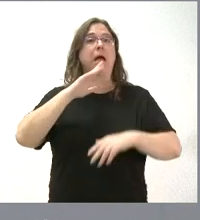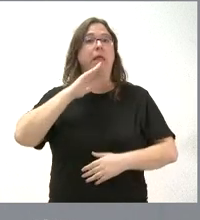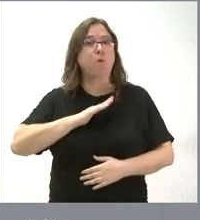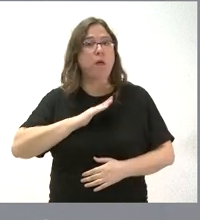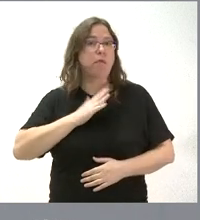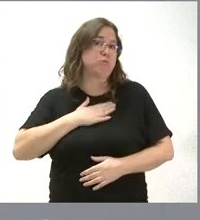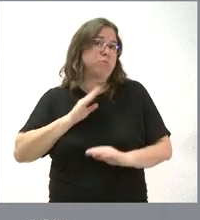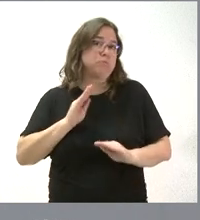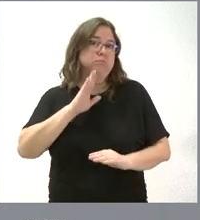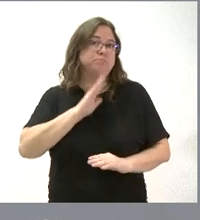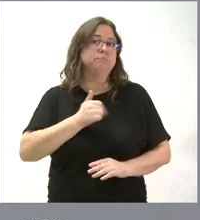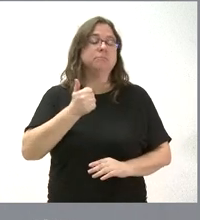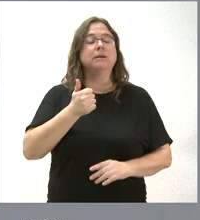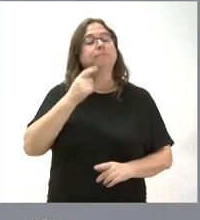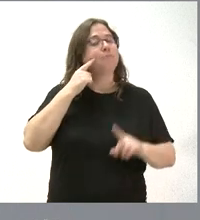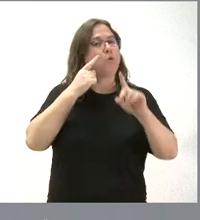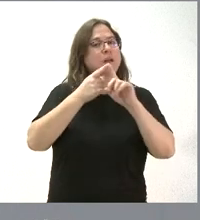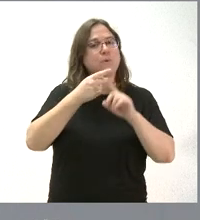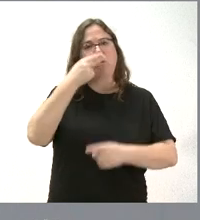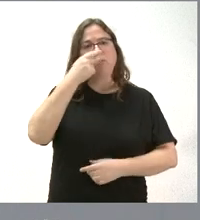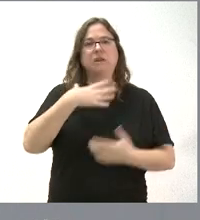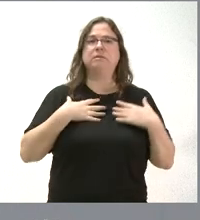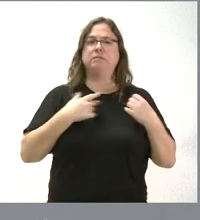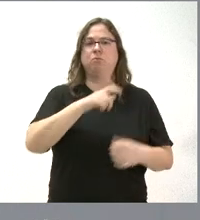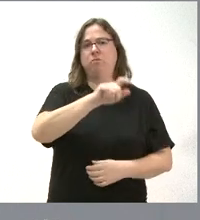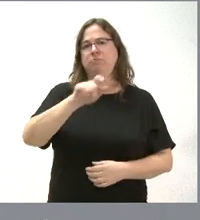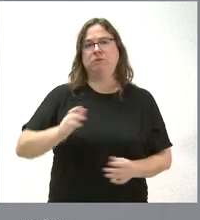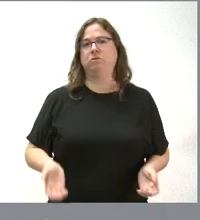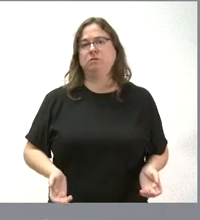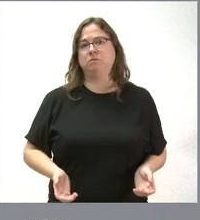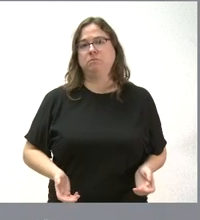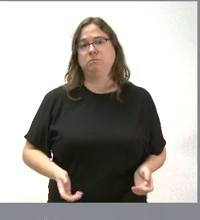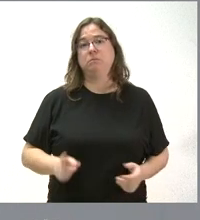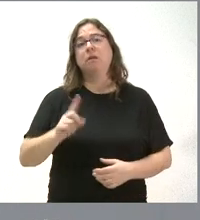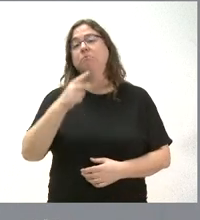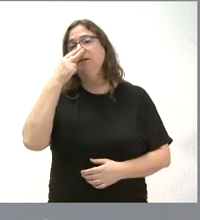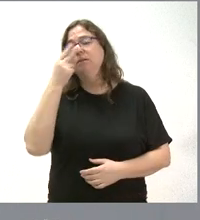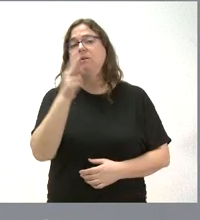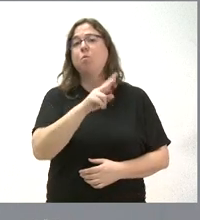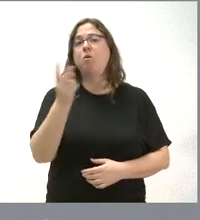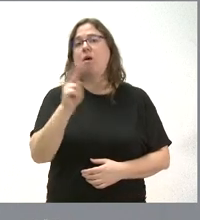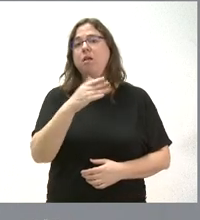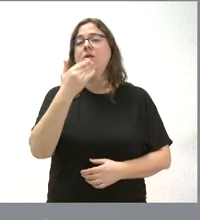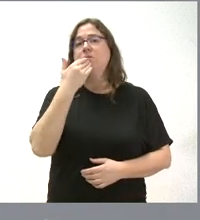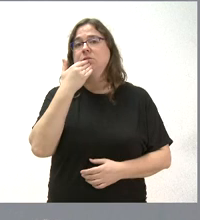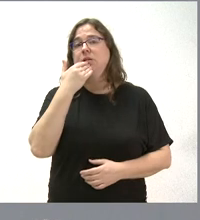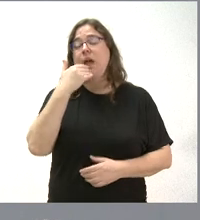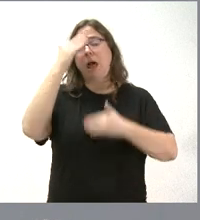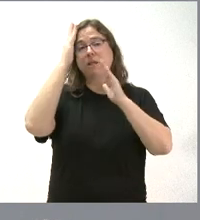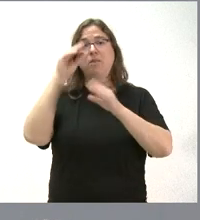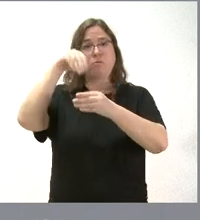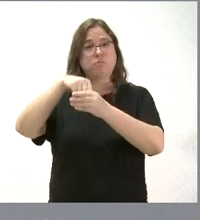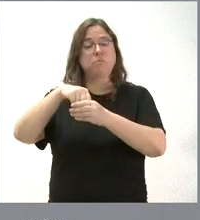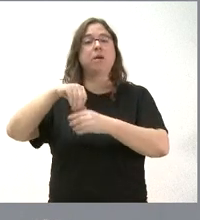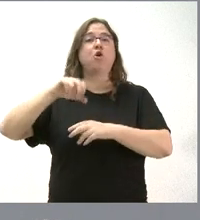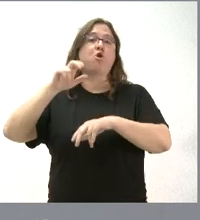propia y siempre pensando en el interés de la salud de las personas, qué es más interesante para las personas, si recibirá esta atención en